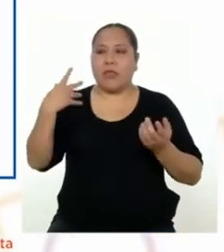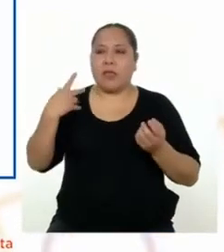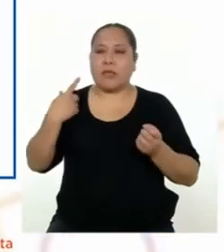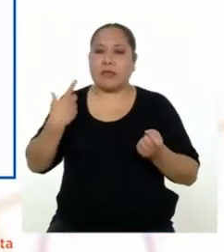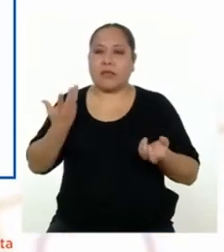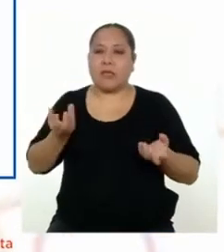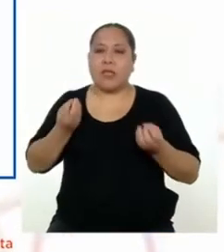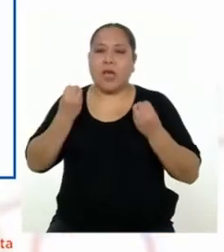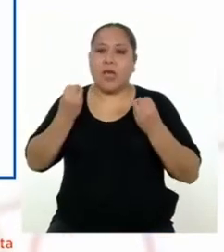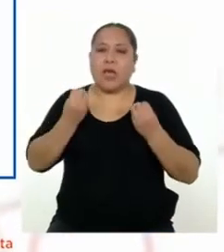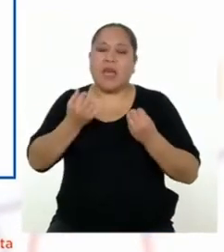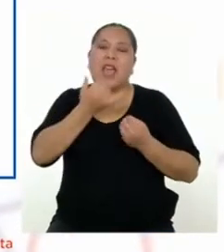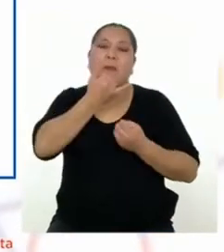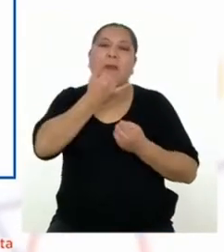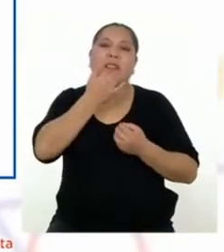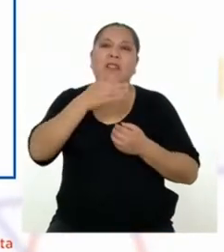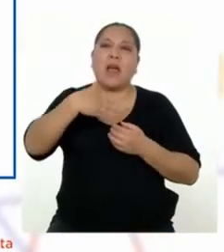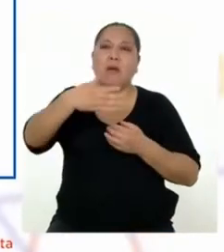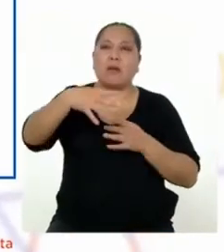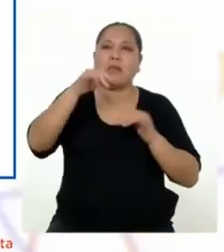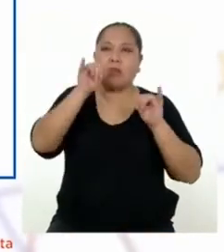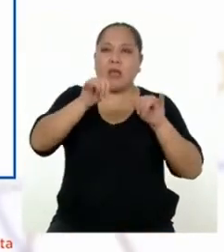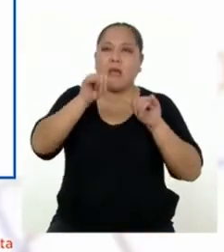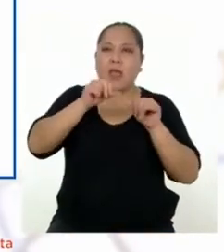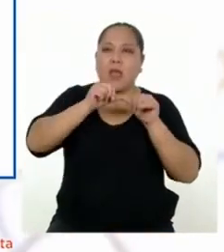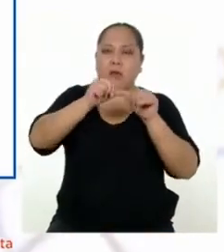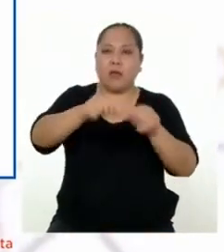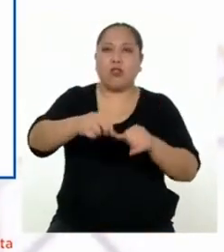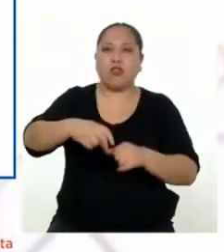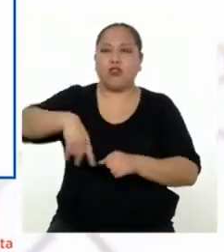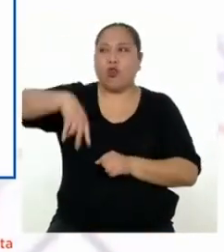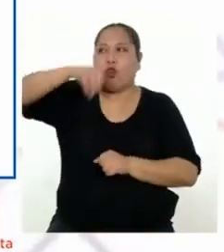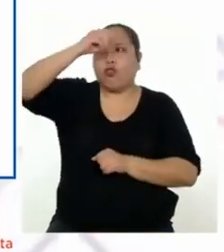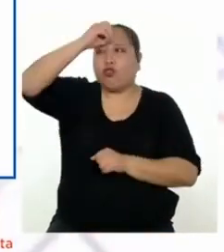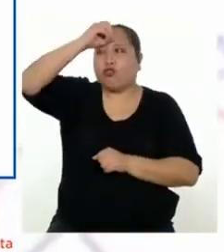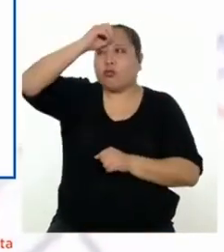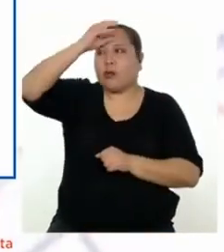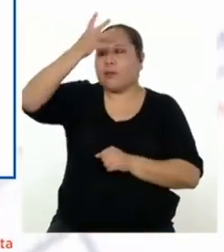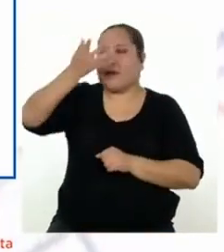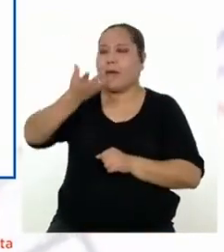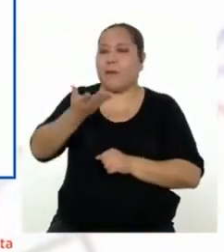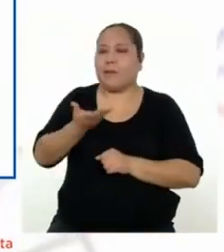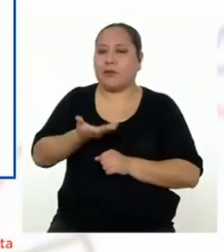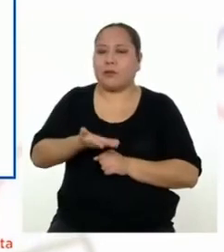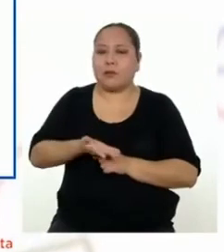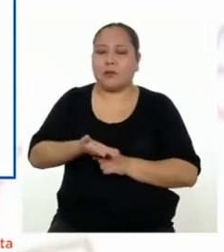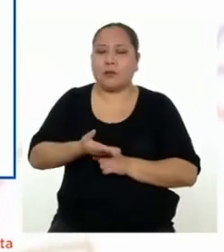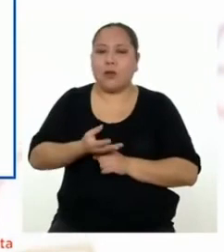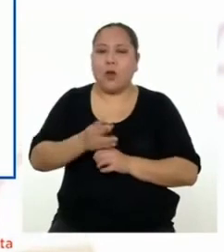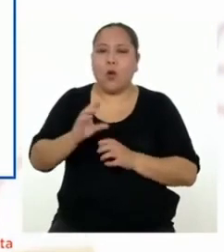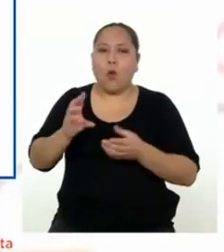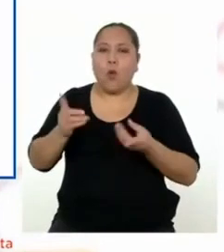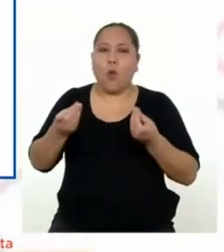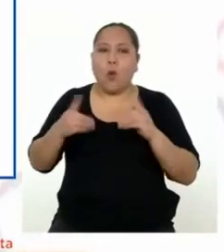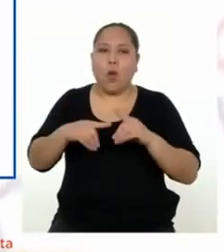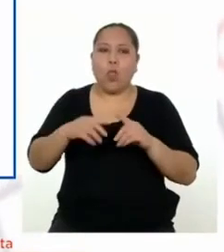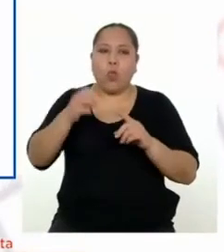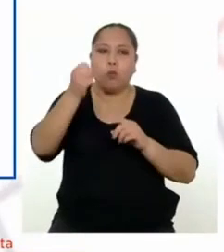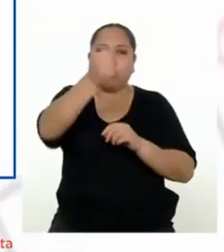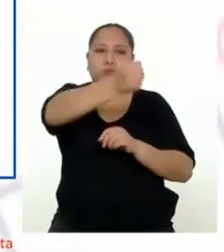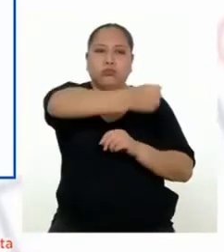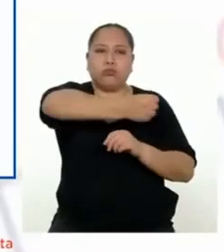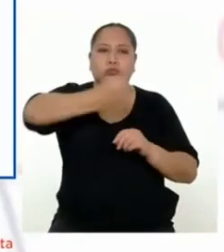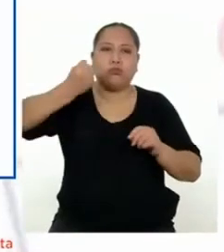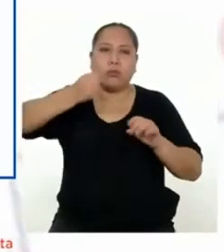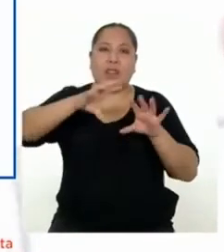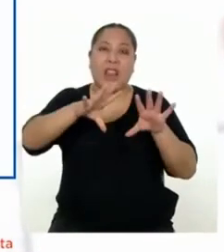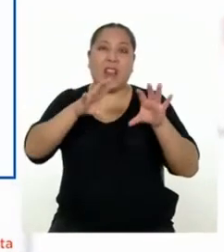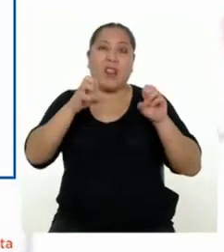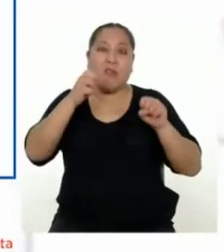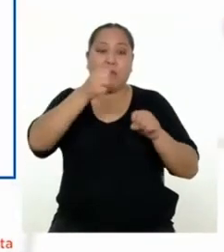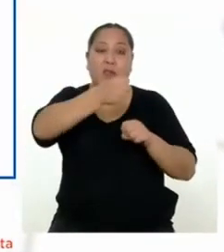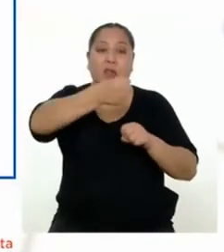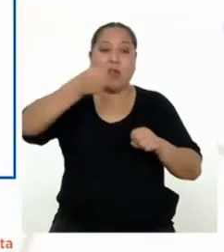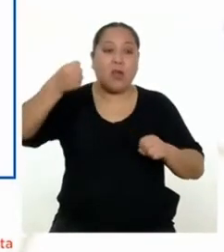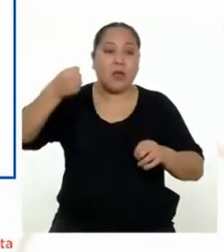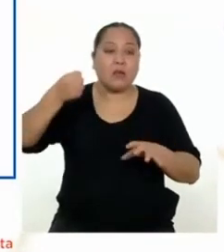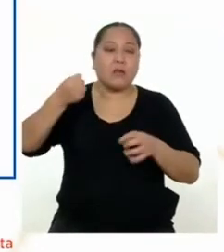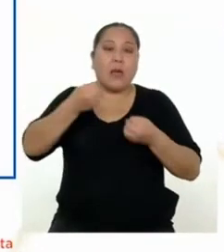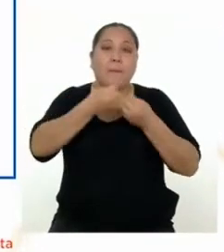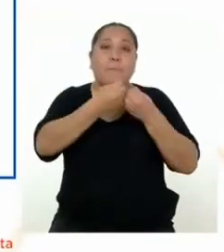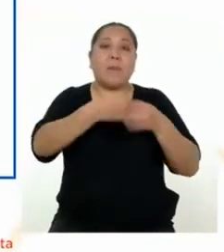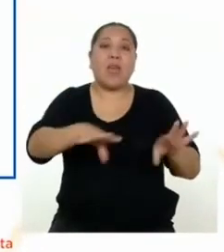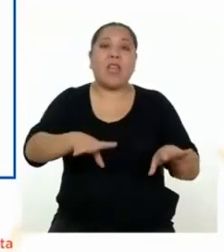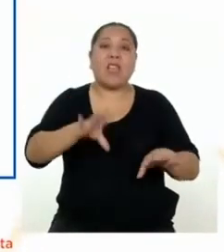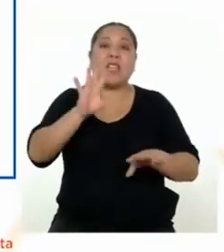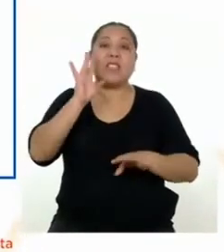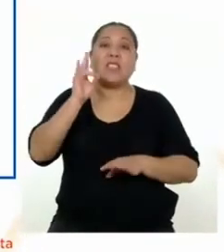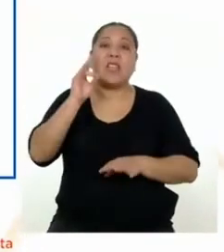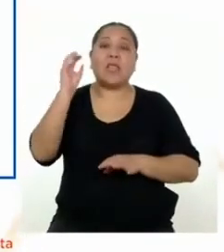que causaba dejarlo así. Además, desconocíamos que al abrir la refrigeradora varias veces se perdía como un 7